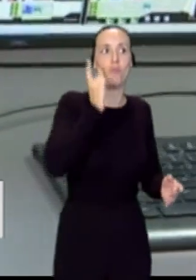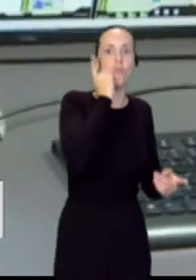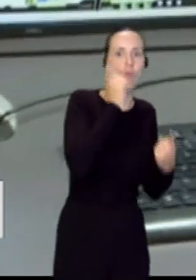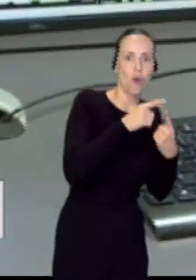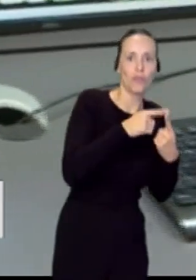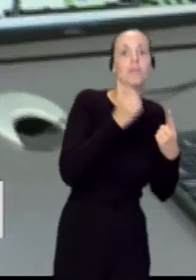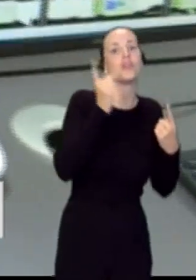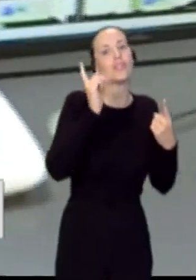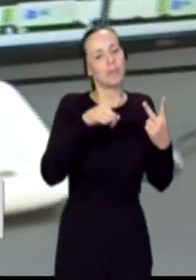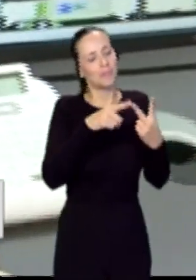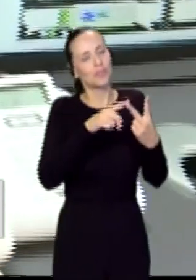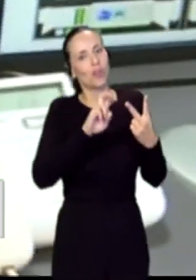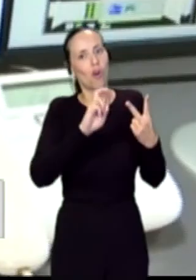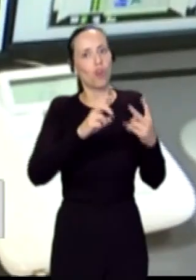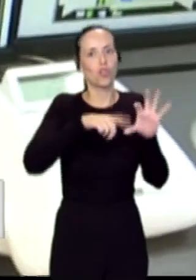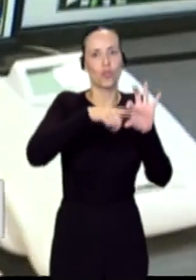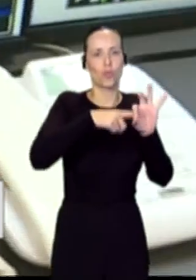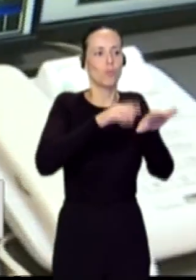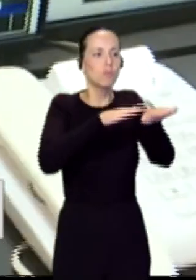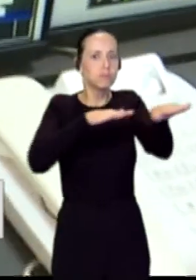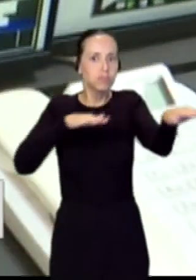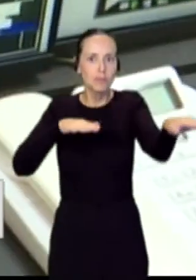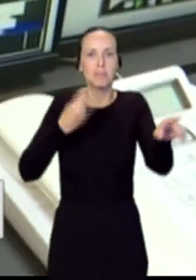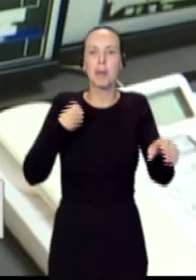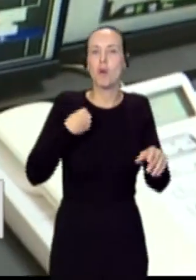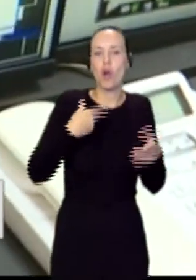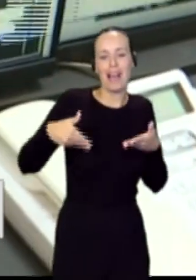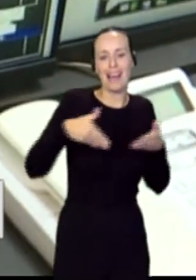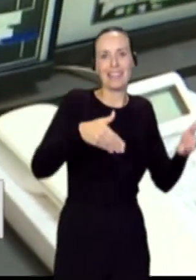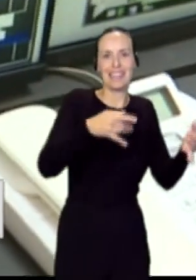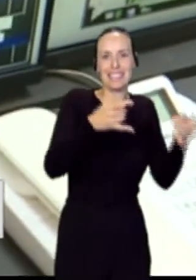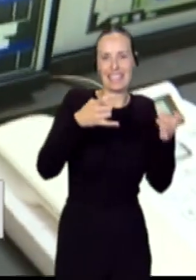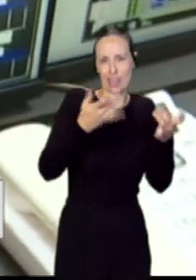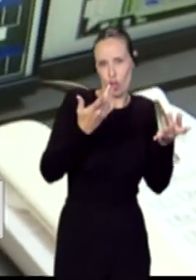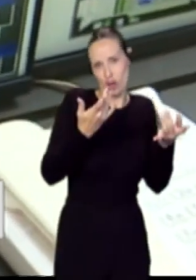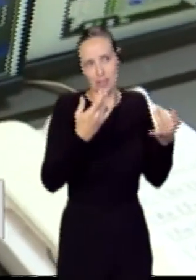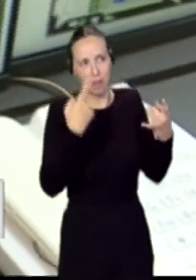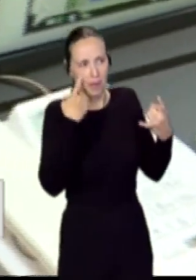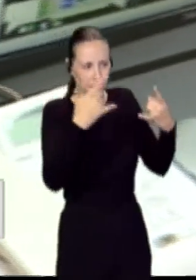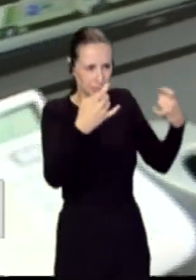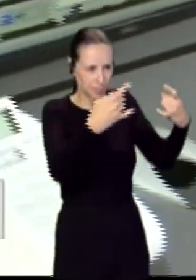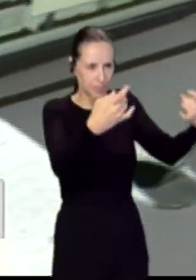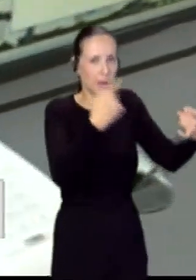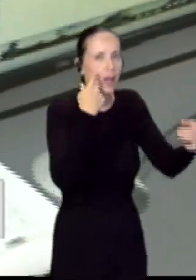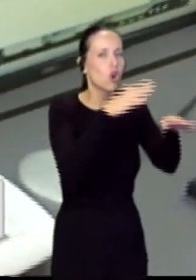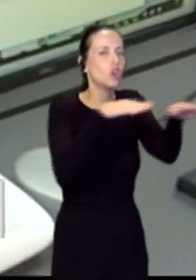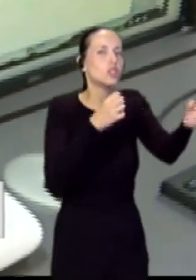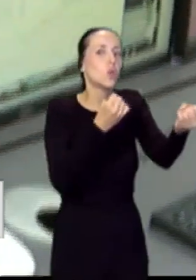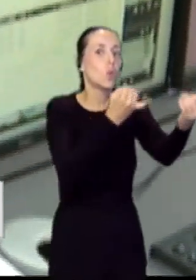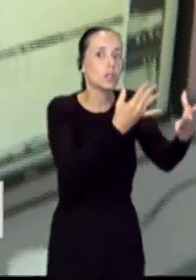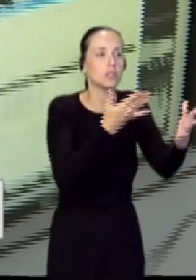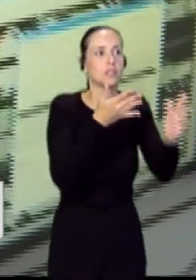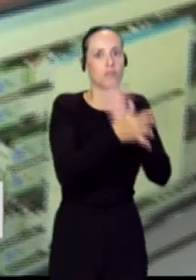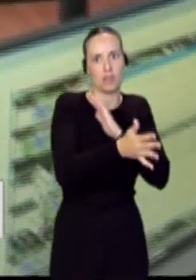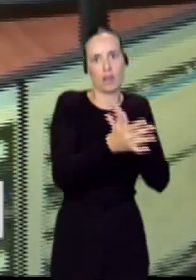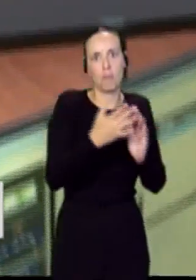unos con nuestra infraestructura de aforamiento, como has dicho, que son los sensores que están en las carreteras y estas encuestas, vamos a tener una capacidad de proyectar a medio y largo plazo,